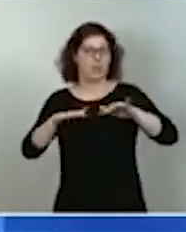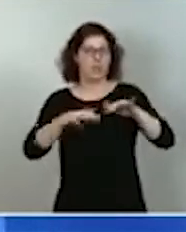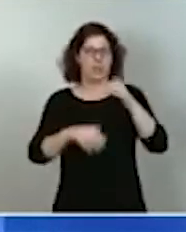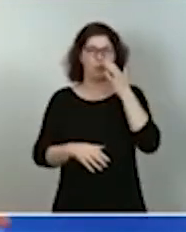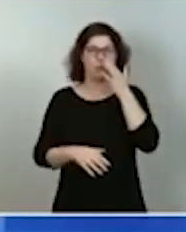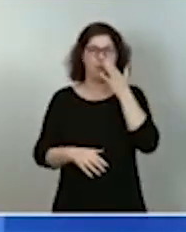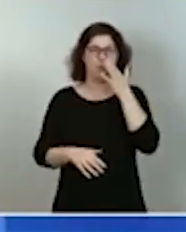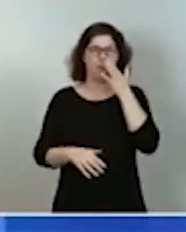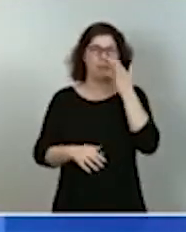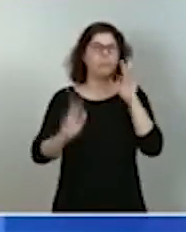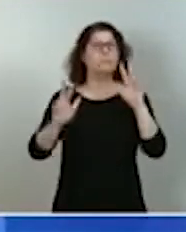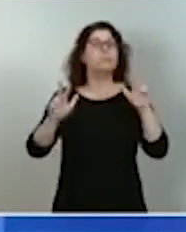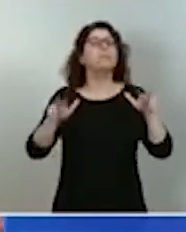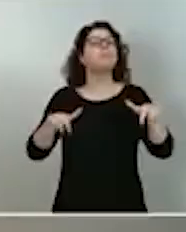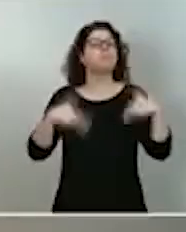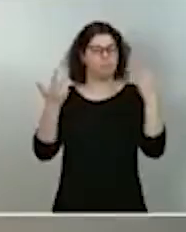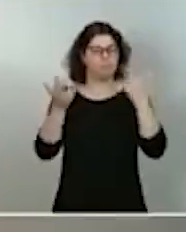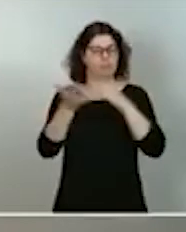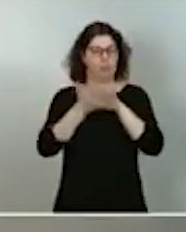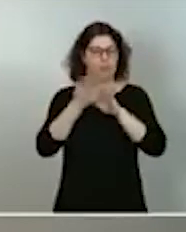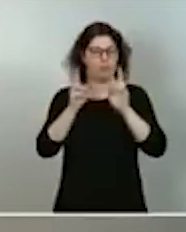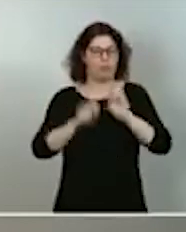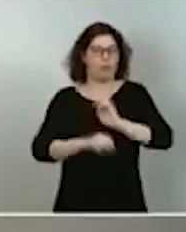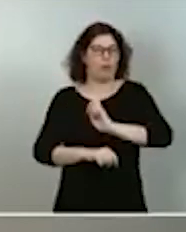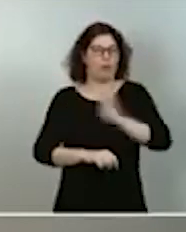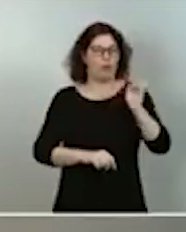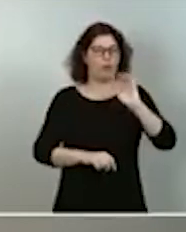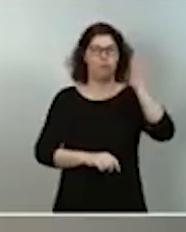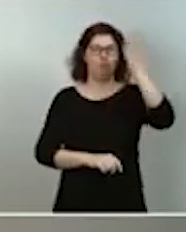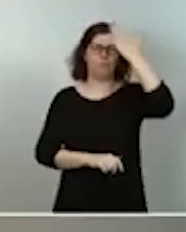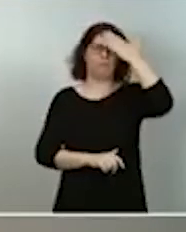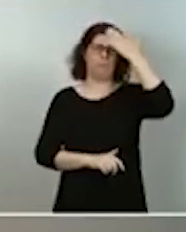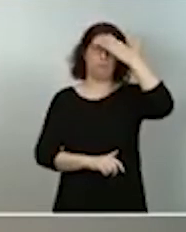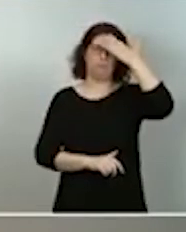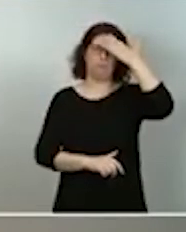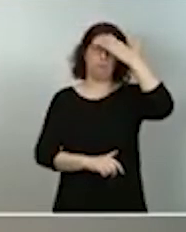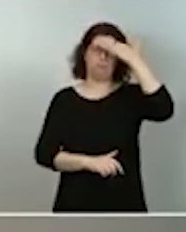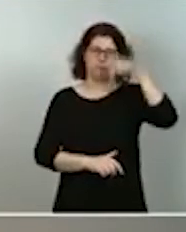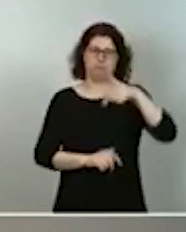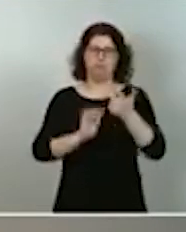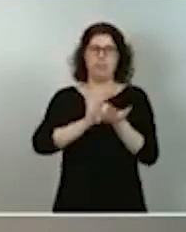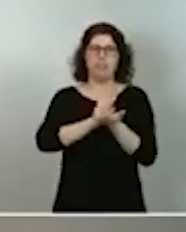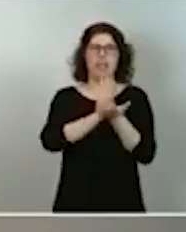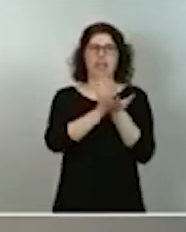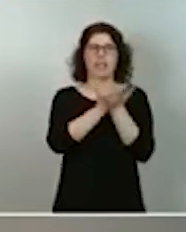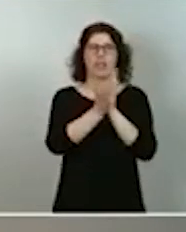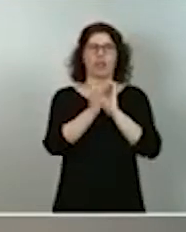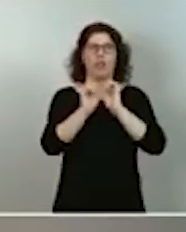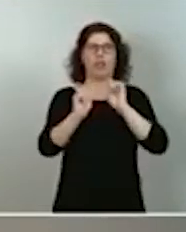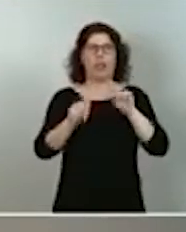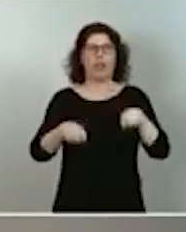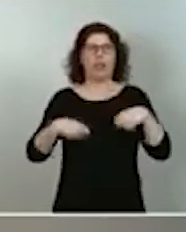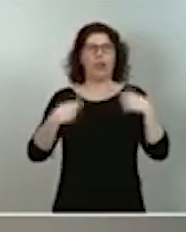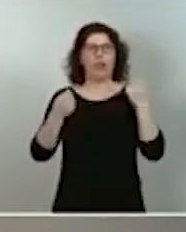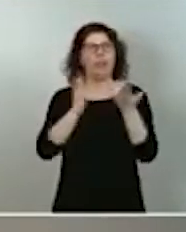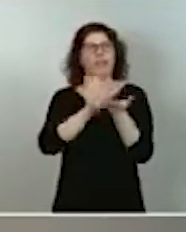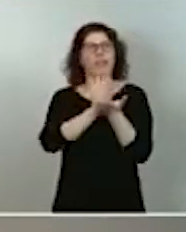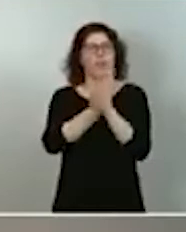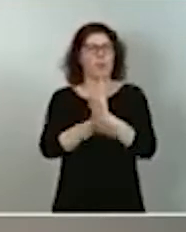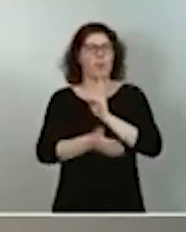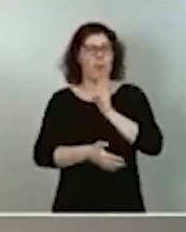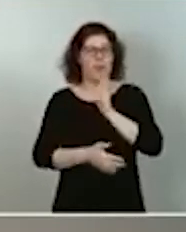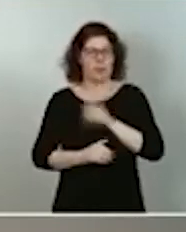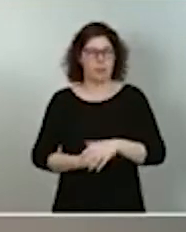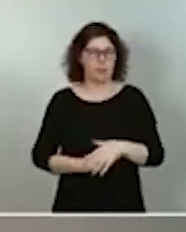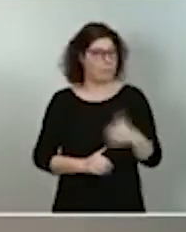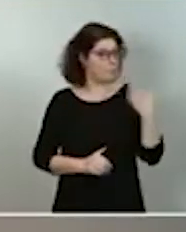que les hable de otro asunto también capital en esta transición ecológica, en esta transformación verde. Hace apenas diez días,